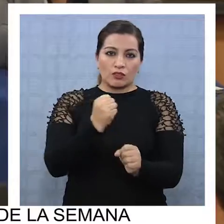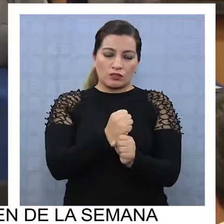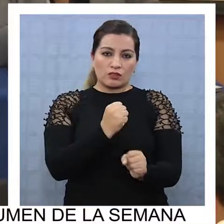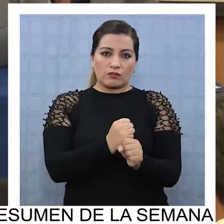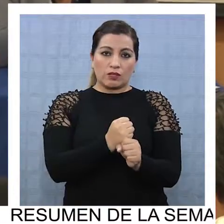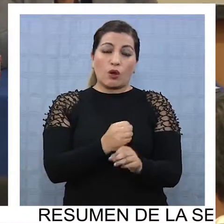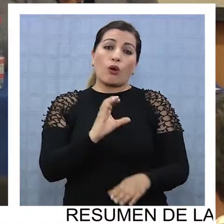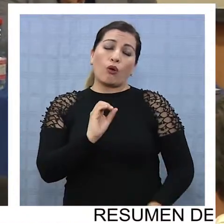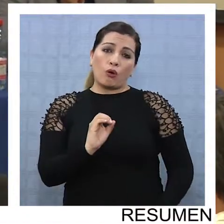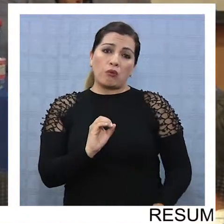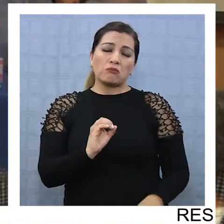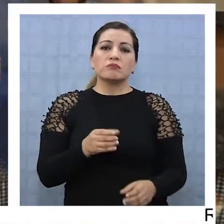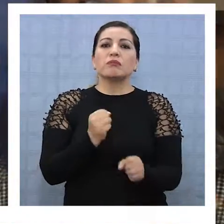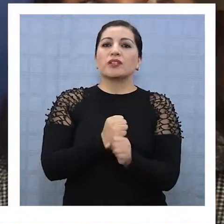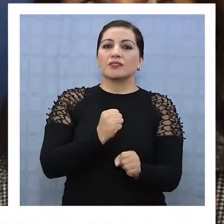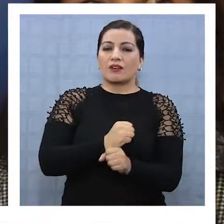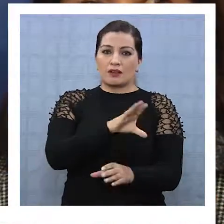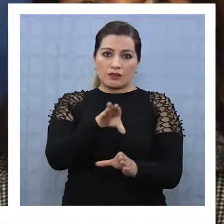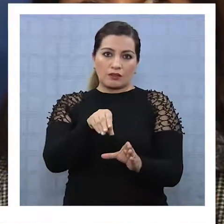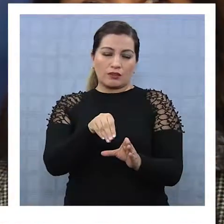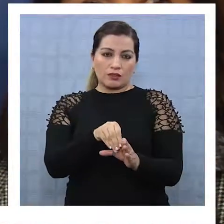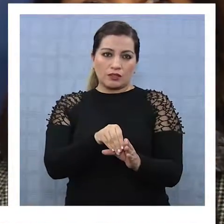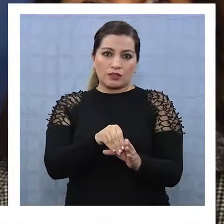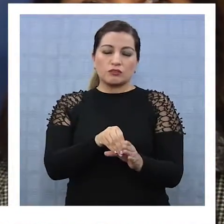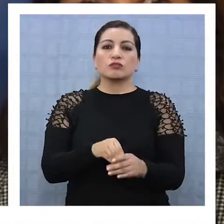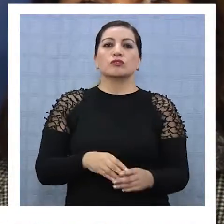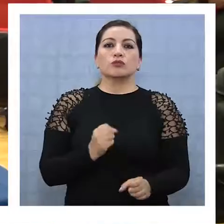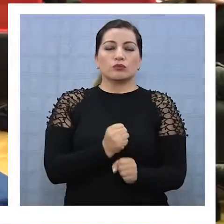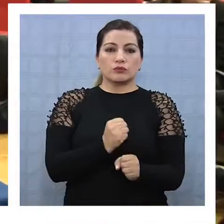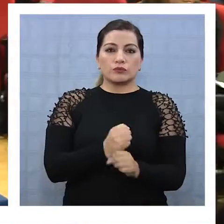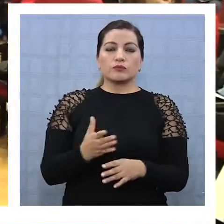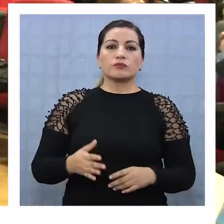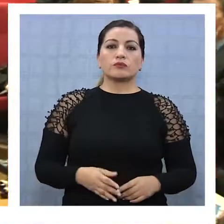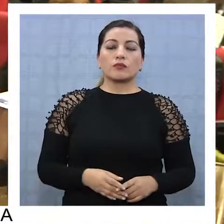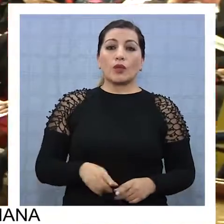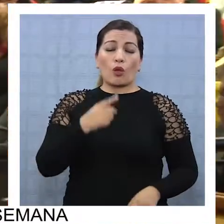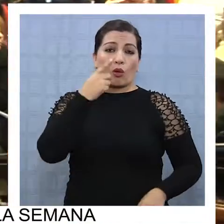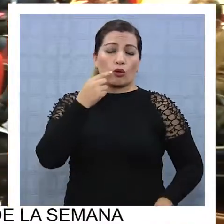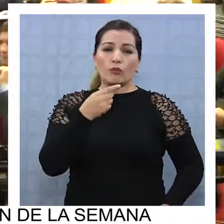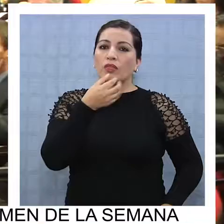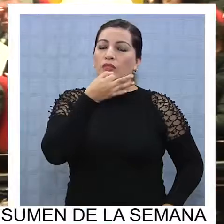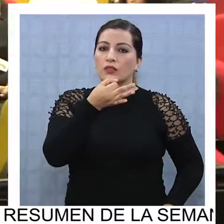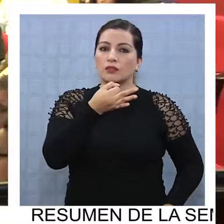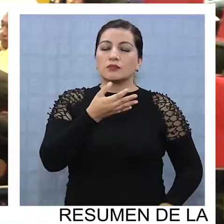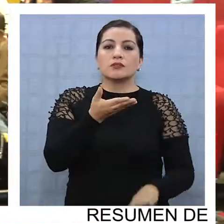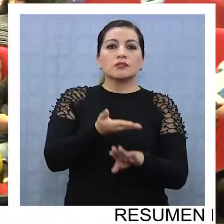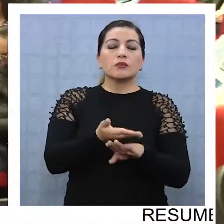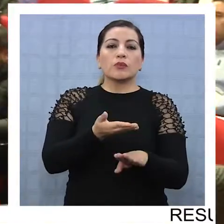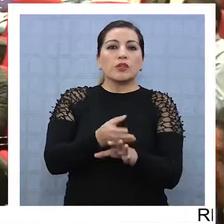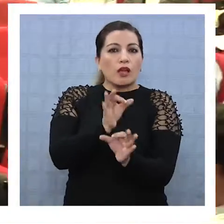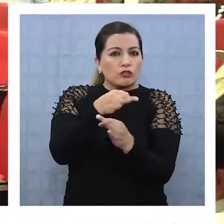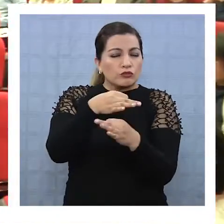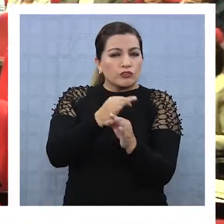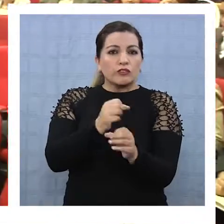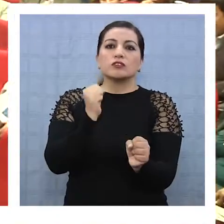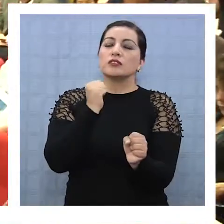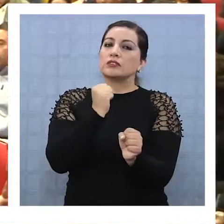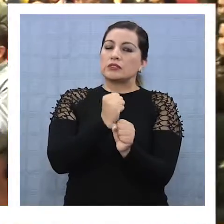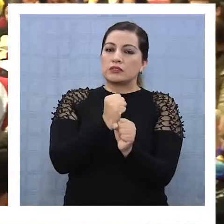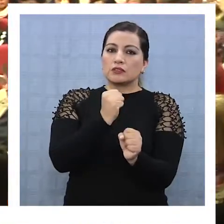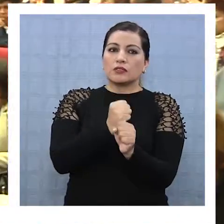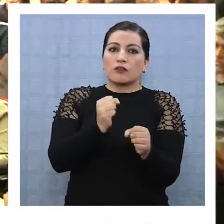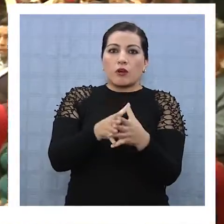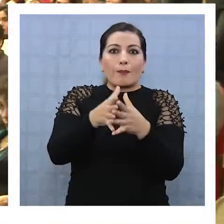desafíos laborales o para ser empleados, en el caso que no los tengan. El directivo señala que se ha pedido al Observatorio Laboral de